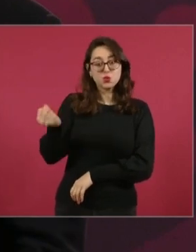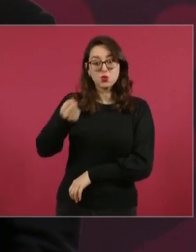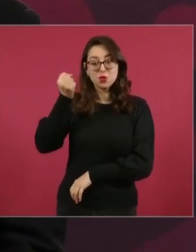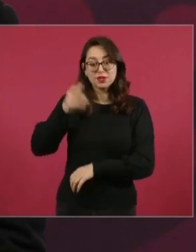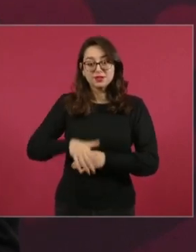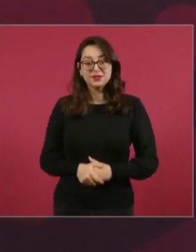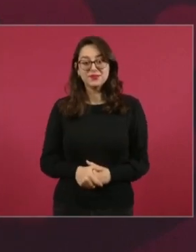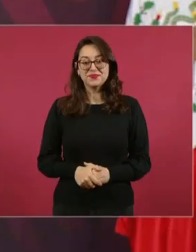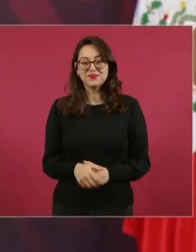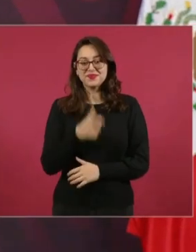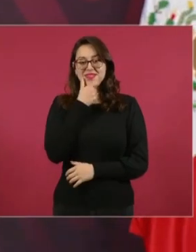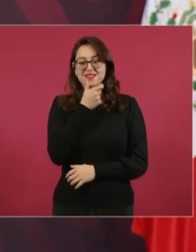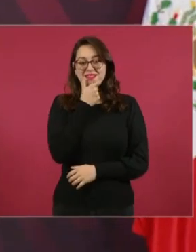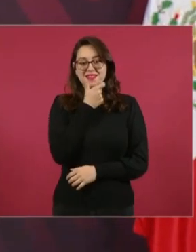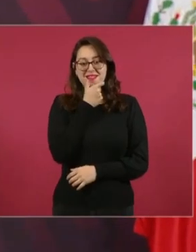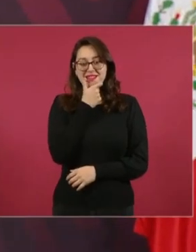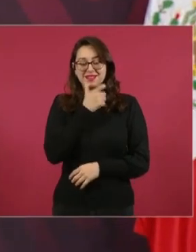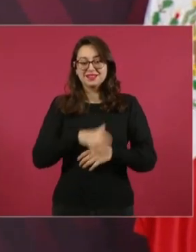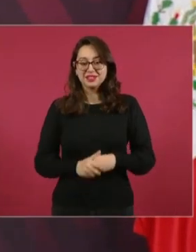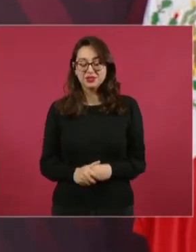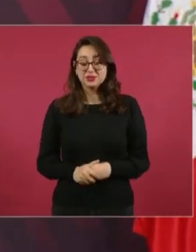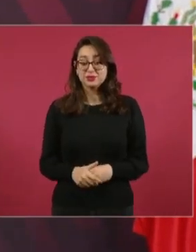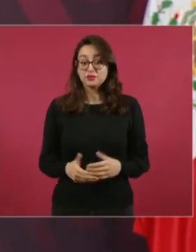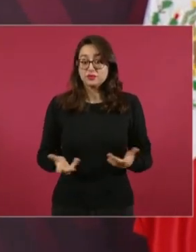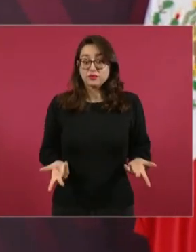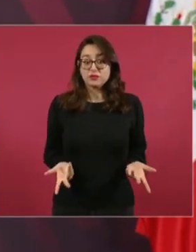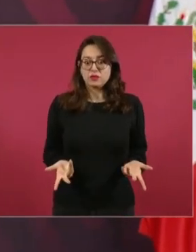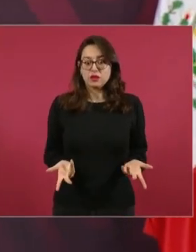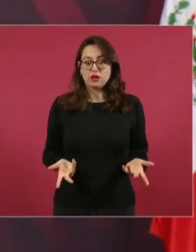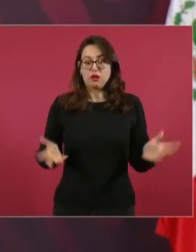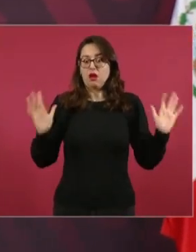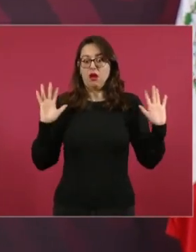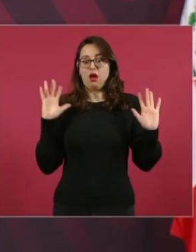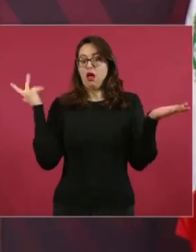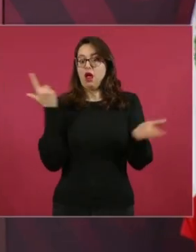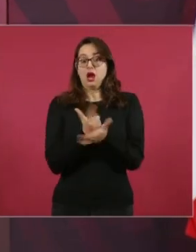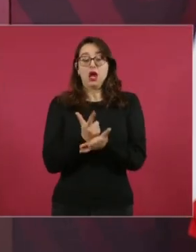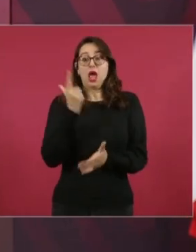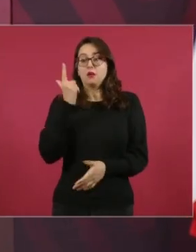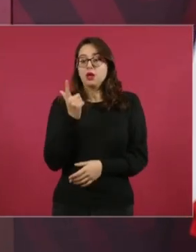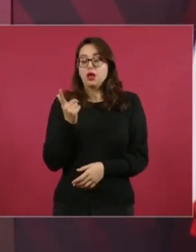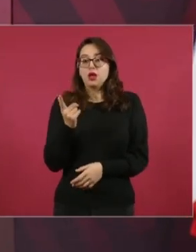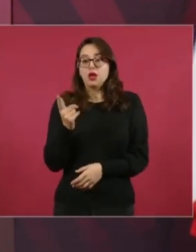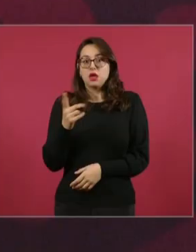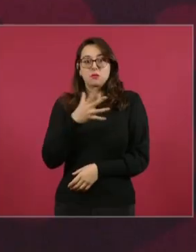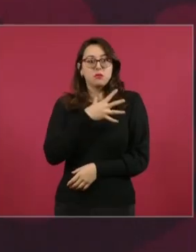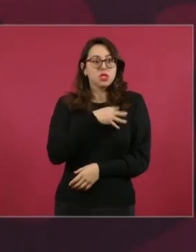Pero eso es todo, esa es la gran acusación. Entonces, a partir de ahí